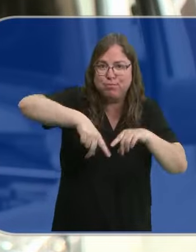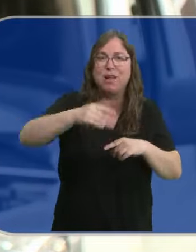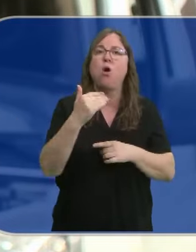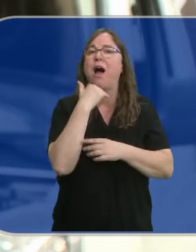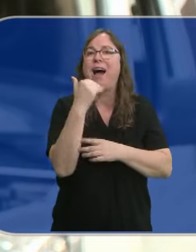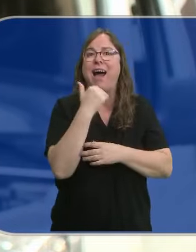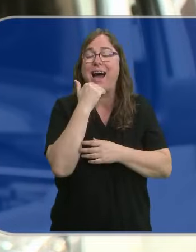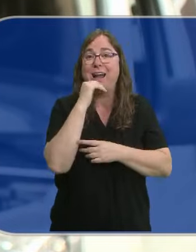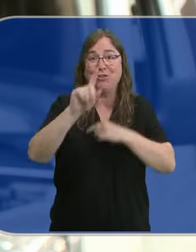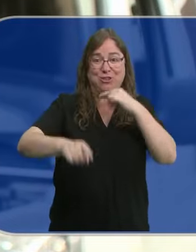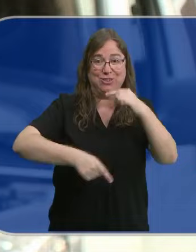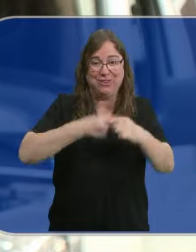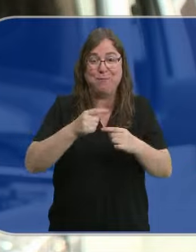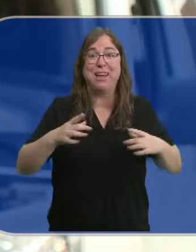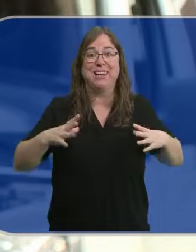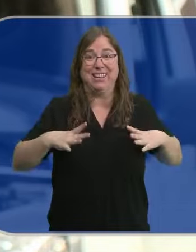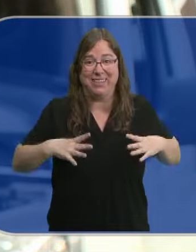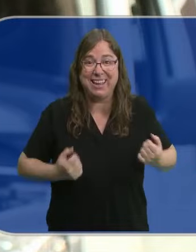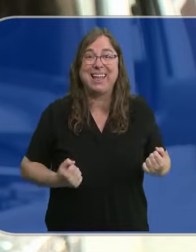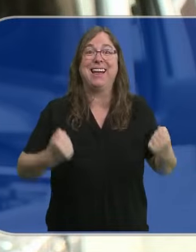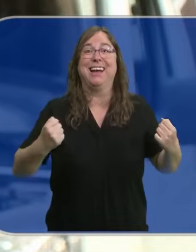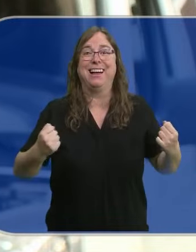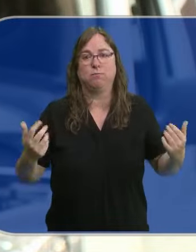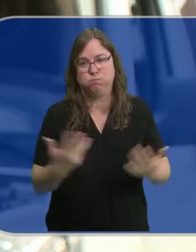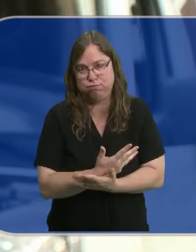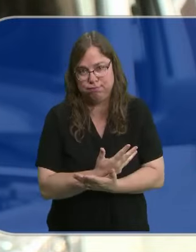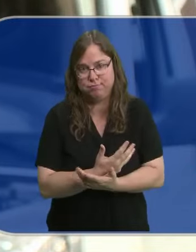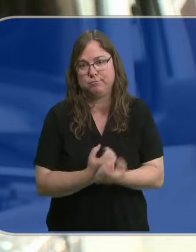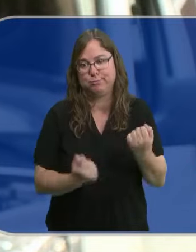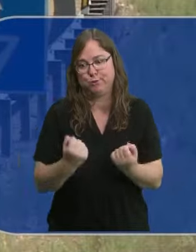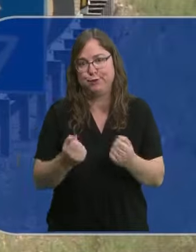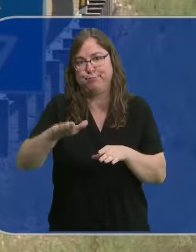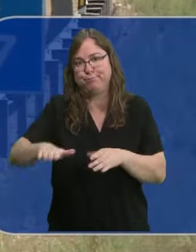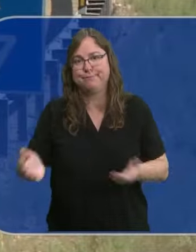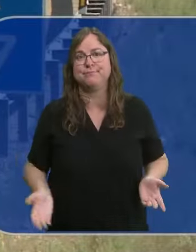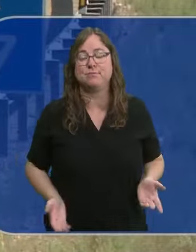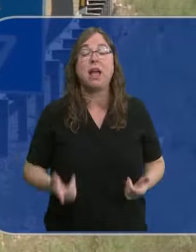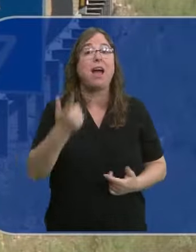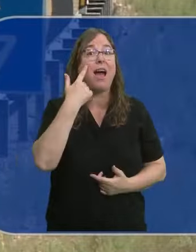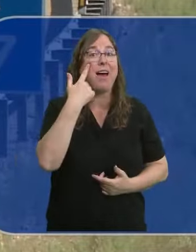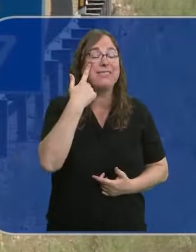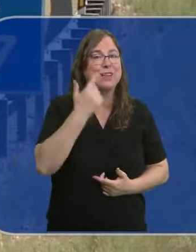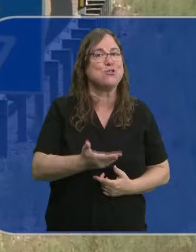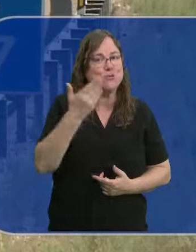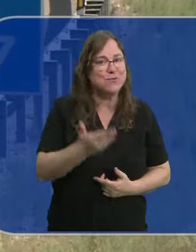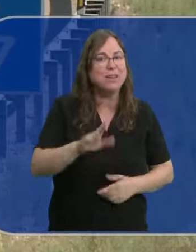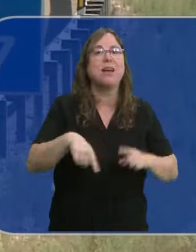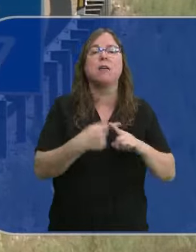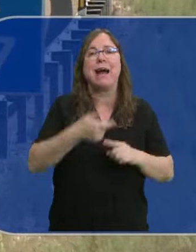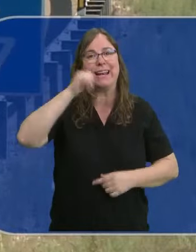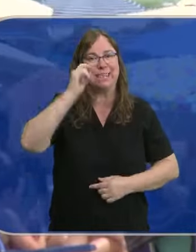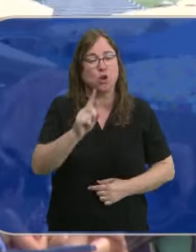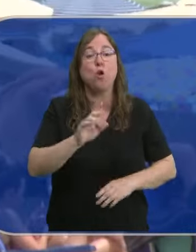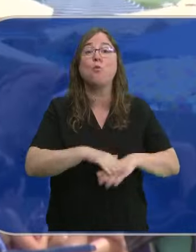algo que haga que realmente las vacaciones se nos interrumpan por el vehículo. Atentos a estas claves y no se la